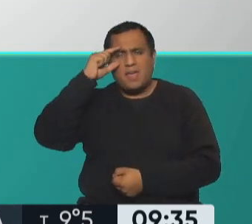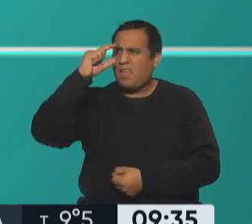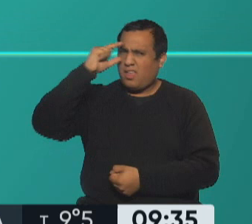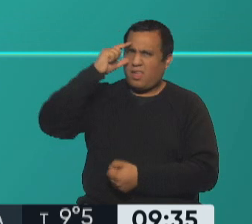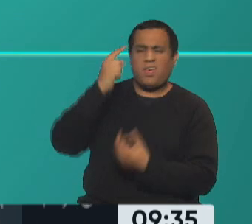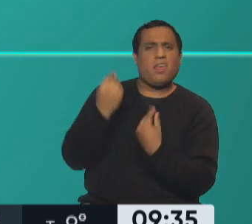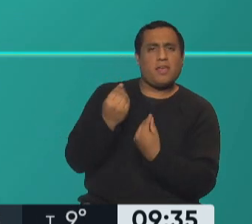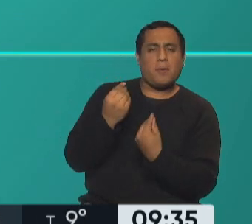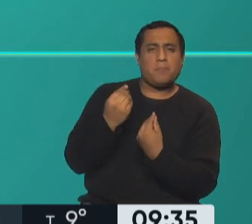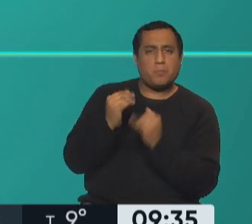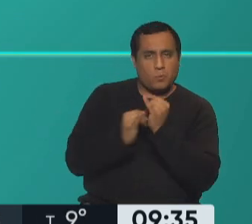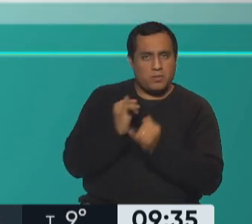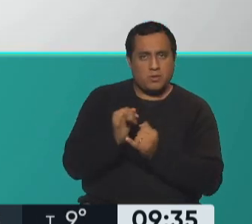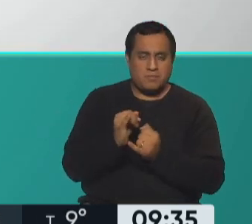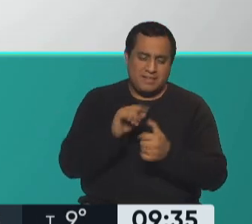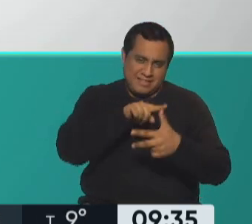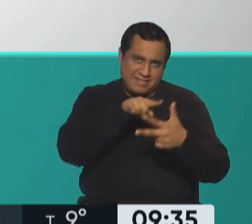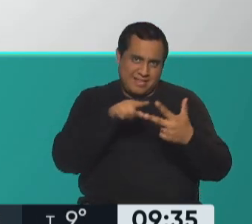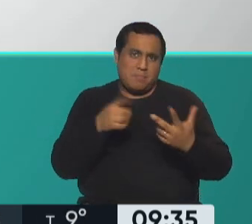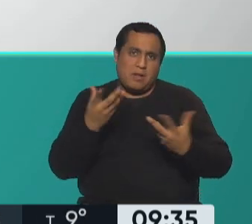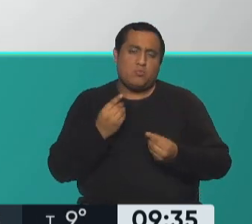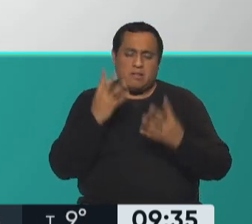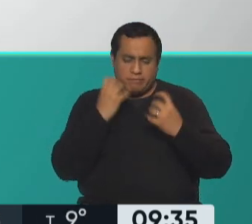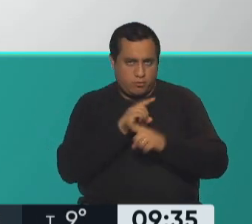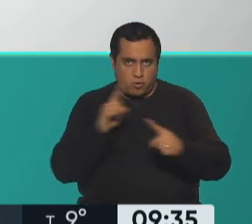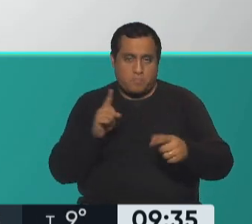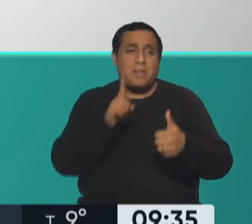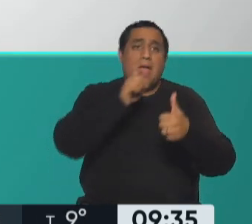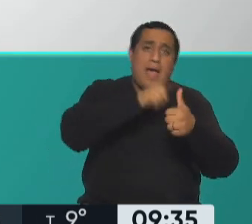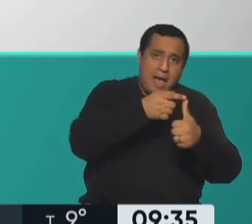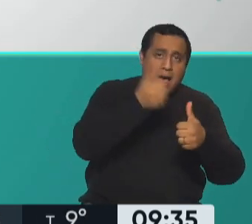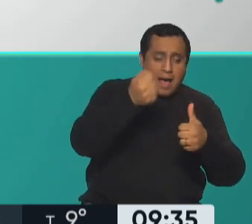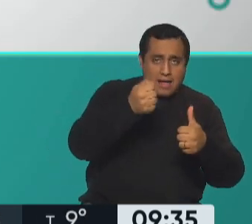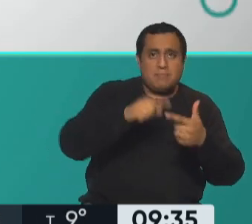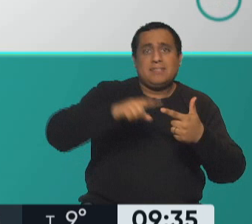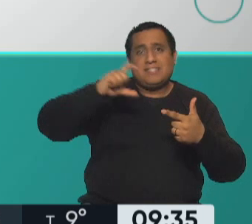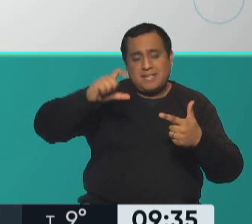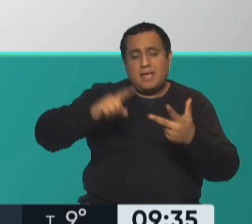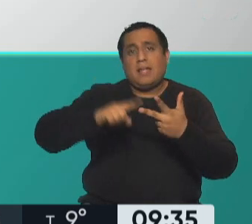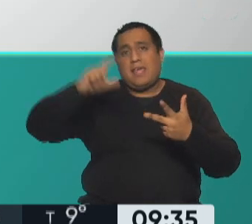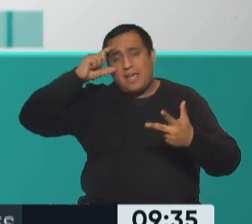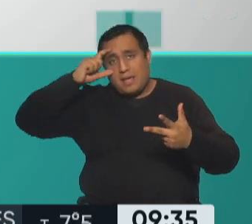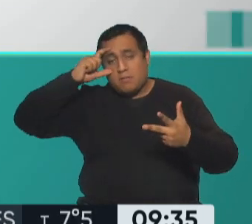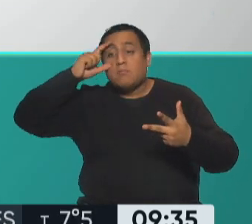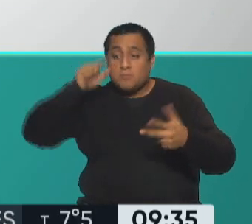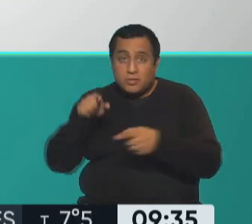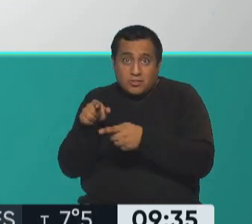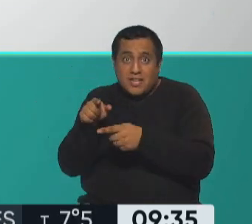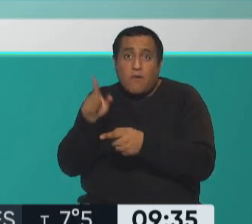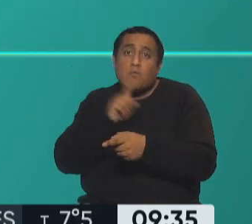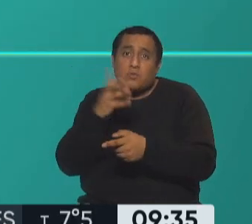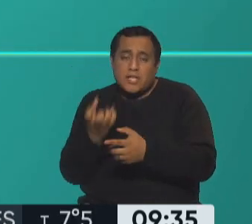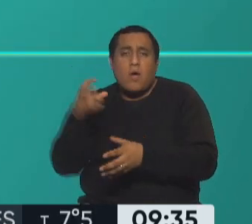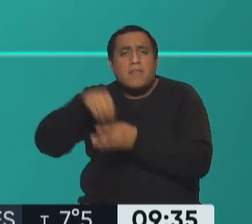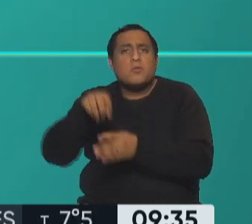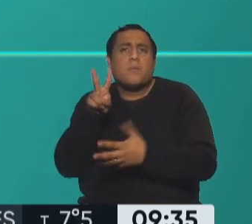Acuérdense de tres fuentes de vitaminas antioxidantes. A, C y E. Y los frutos secos son ricos en esta vitamina E, además de